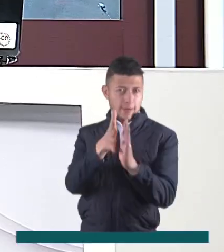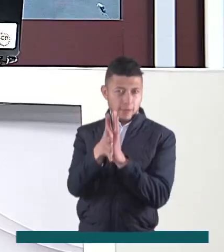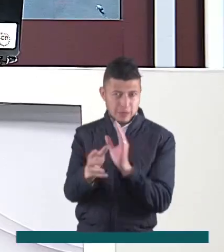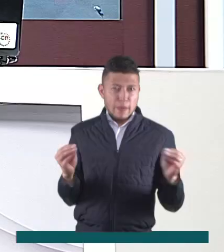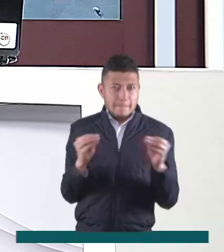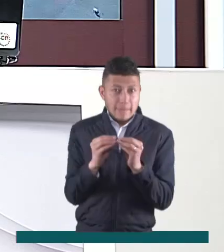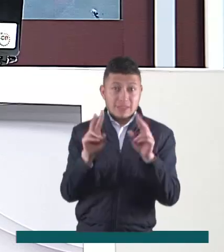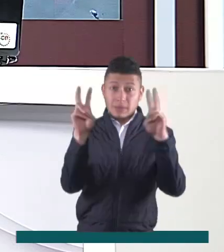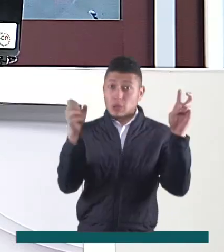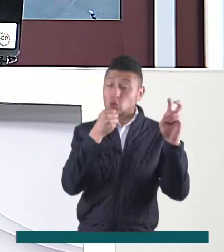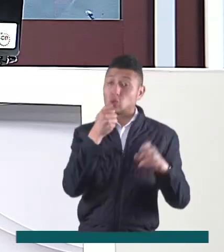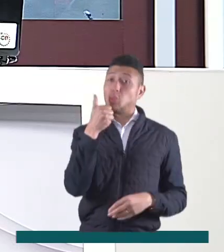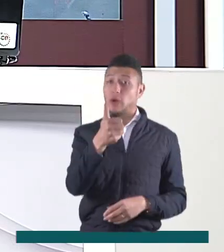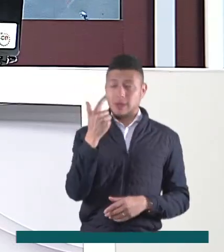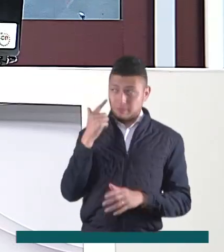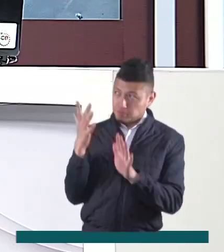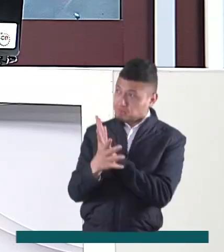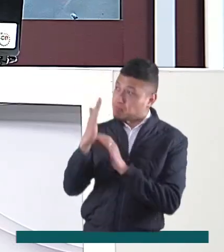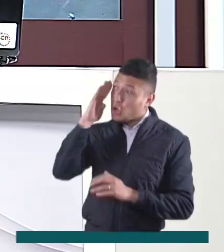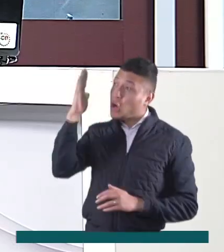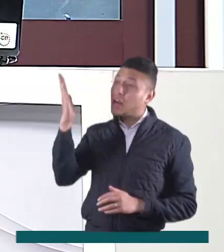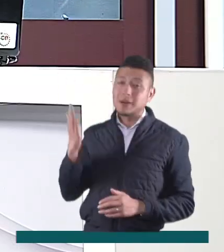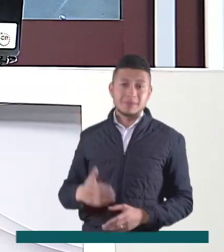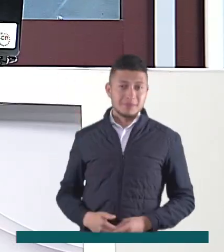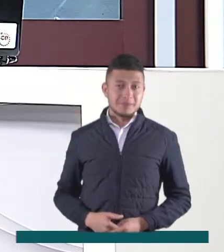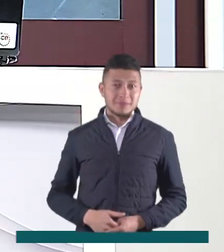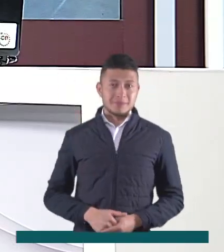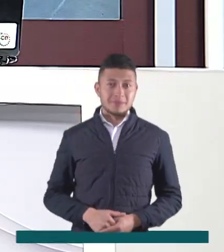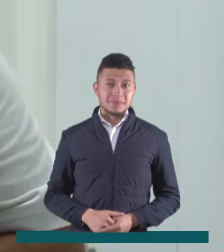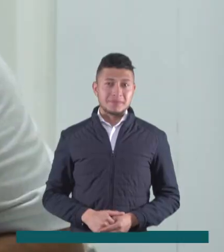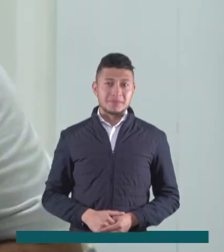Escobar, que nos tiene más detalles de esta buena noticia. Hola, Juan.